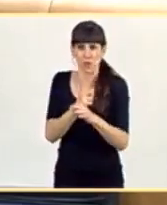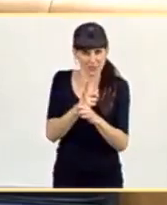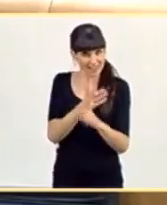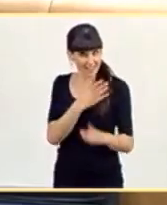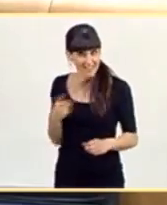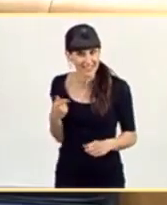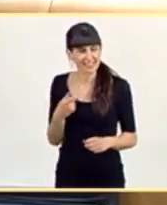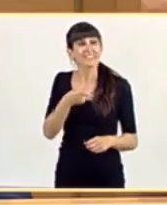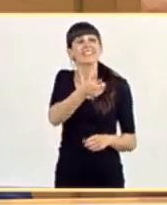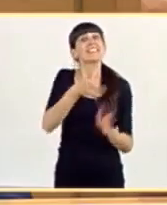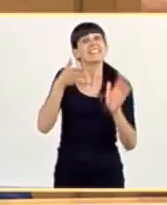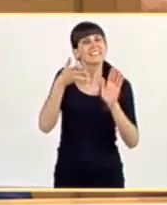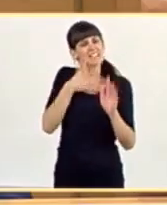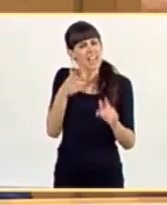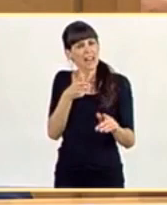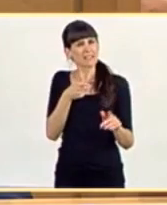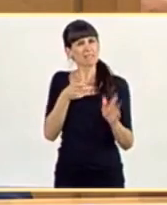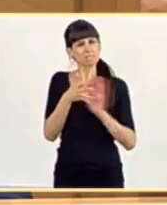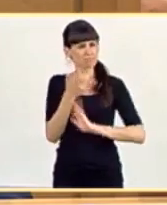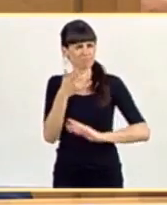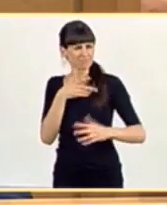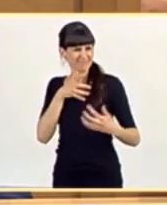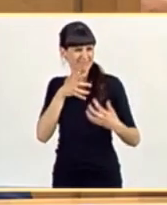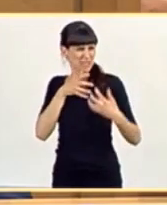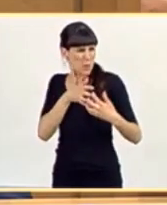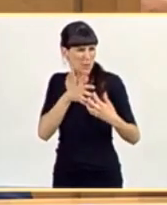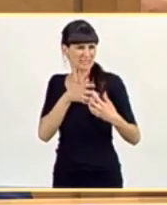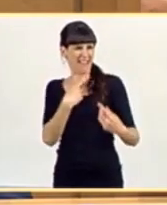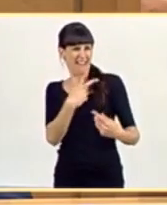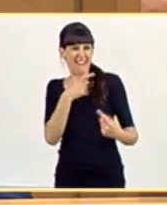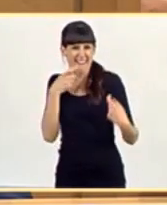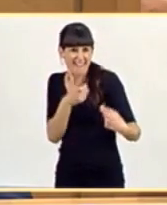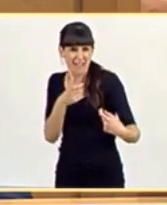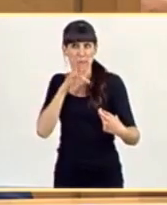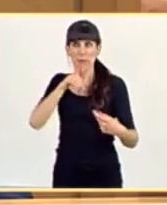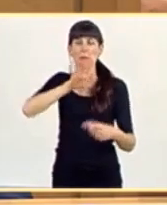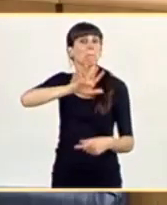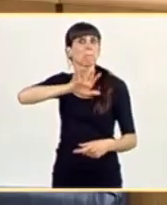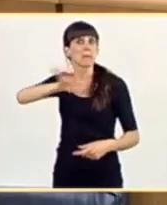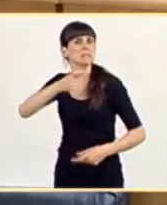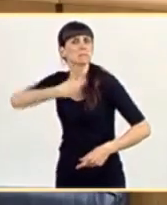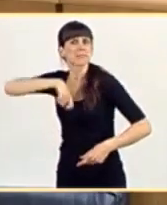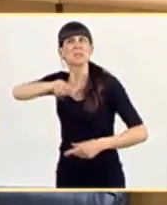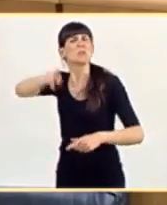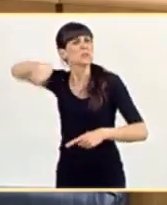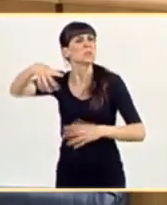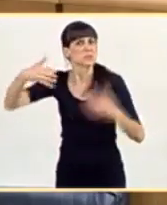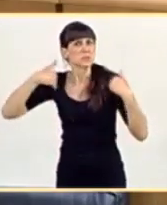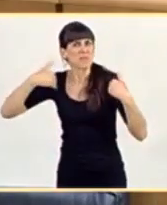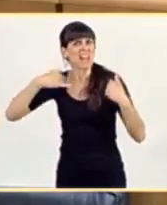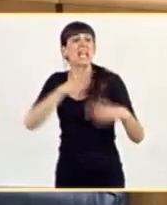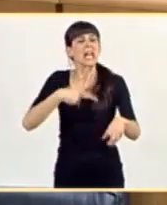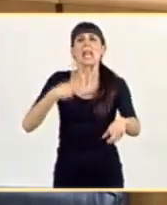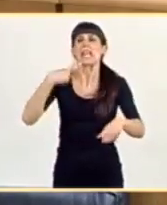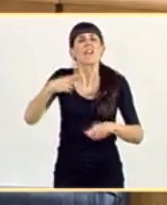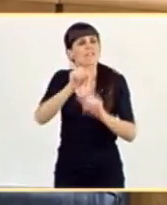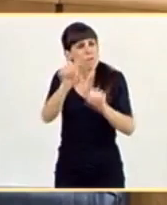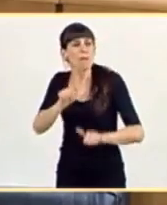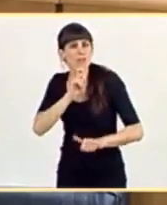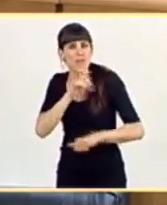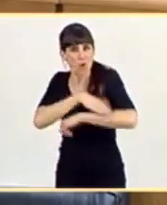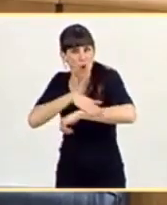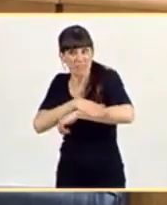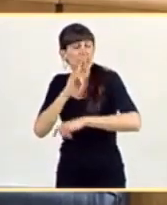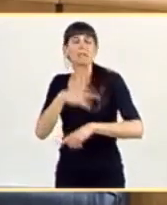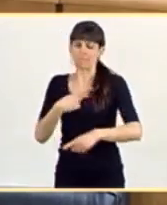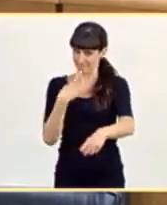Ustedes quieren bajar al barro cuando este país está sufriendo. ¿Quiere que le diga cómo se lo decimos cada día desde este Gobierno?